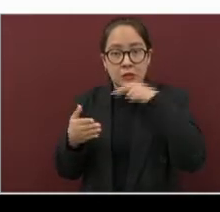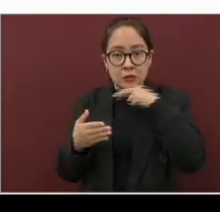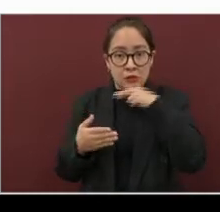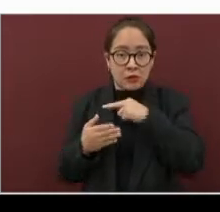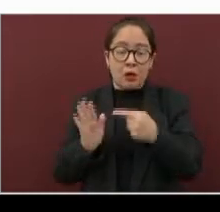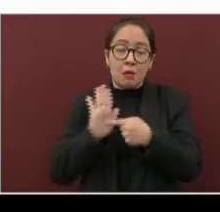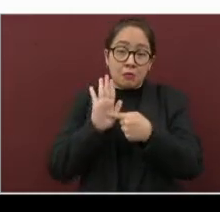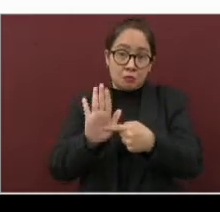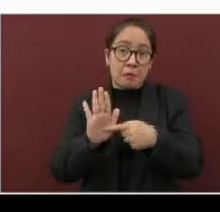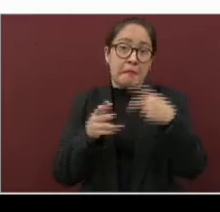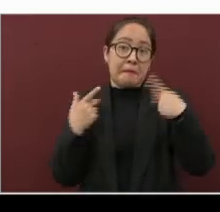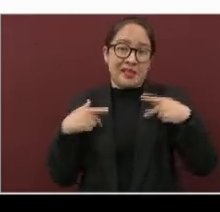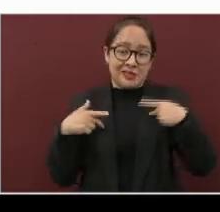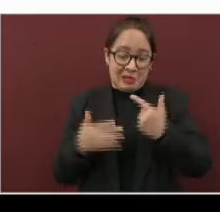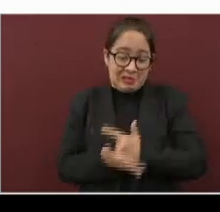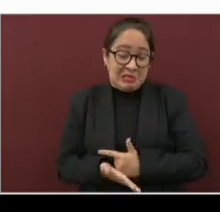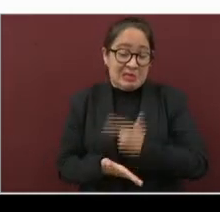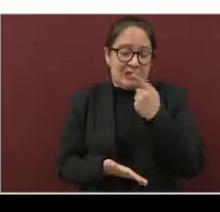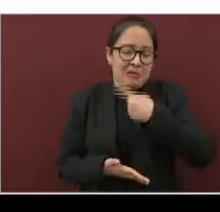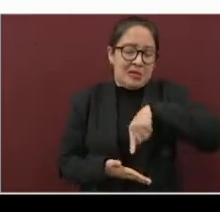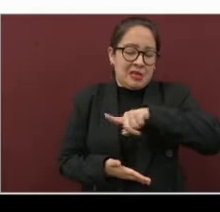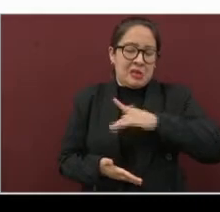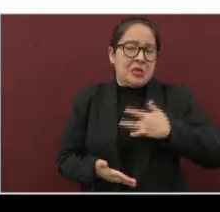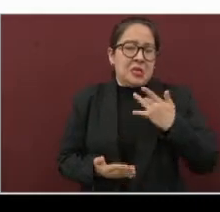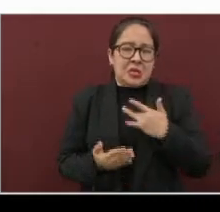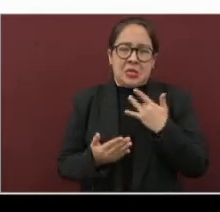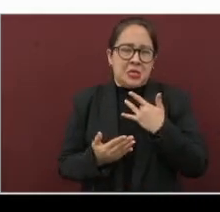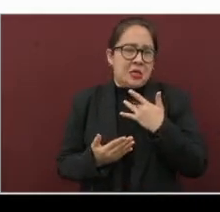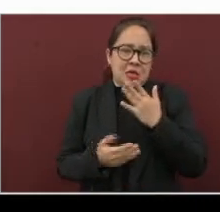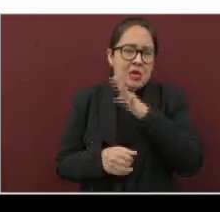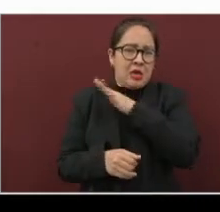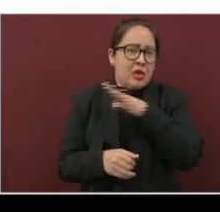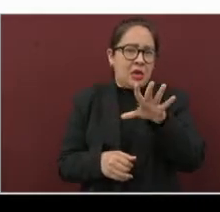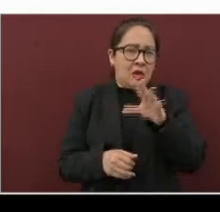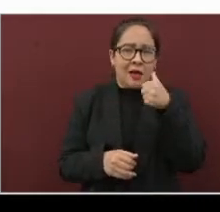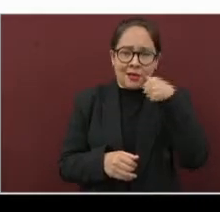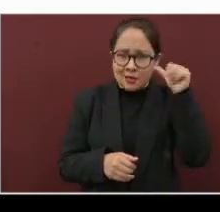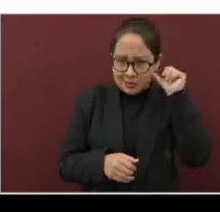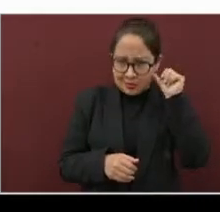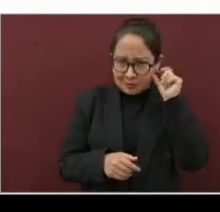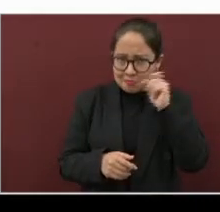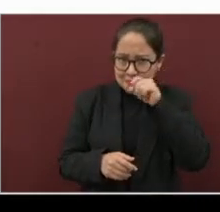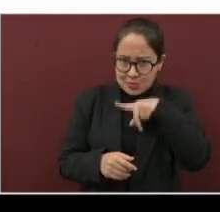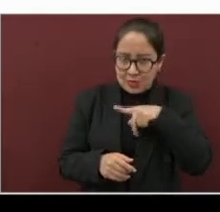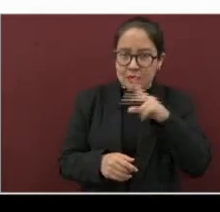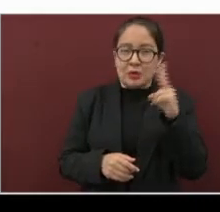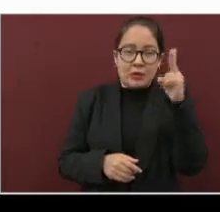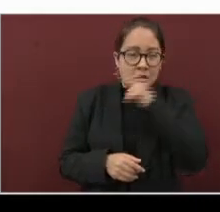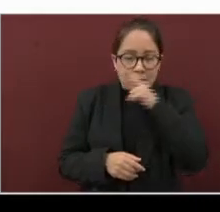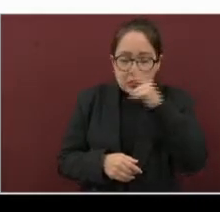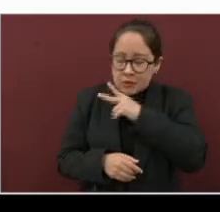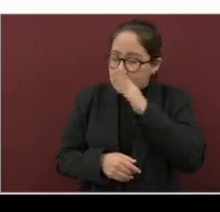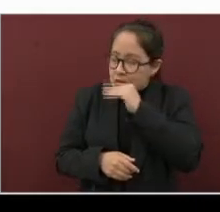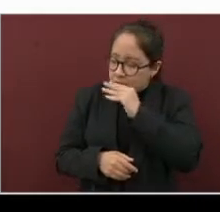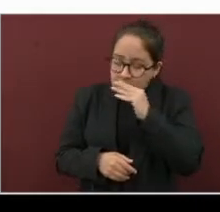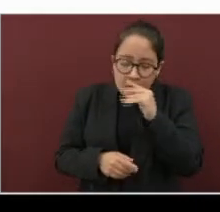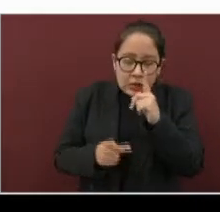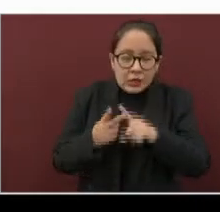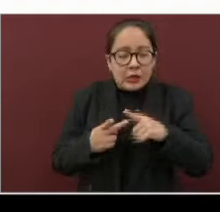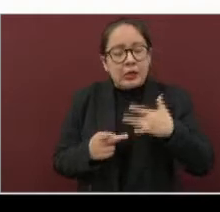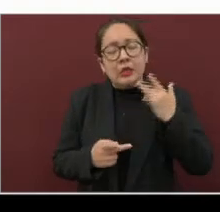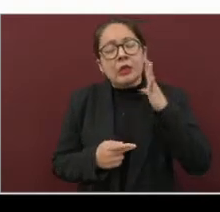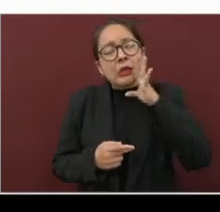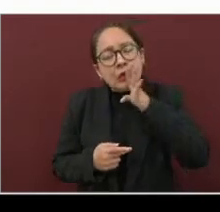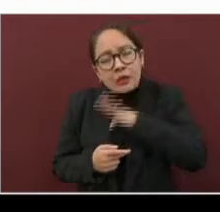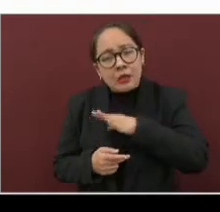presentaron la sintomatología general, como lo que mencionamos el día de ayer, la dificultad respiratoria, el ataque al estado general,